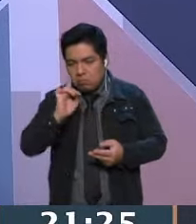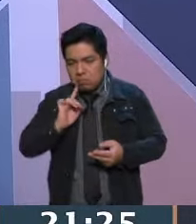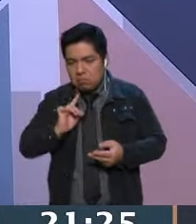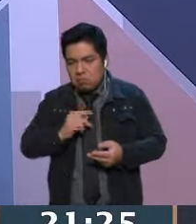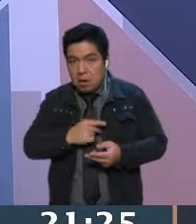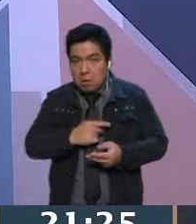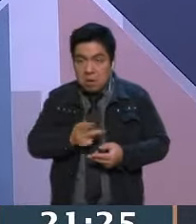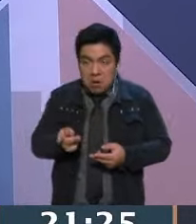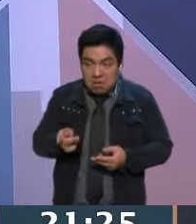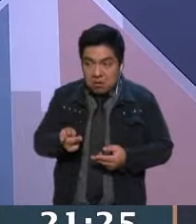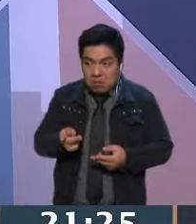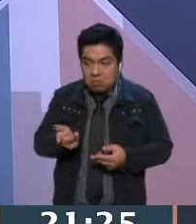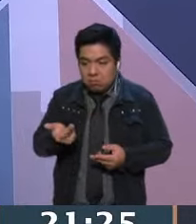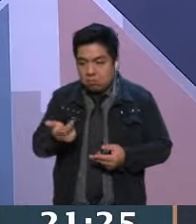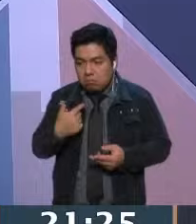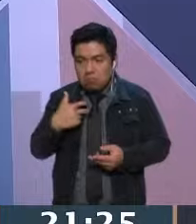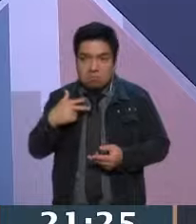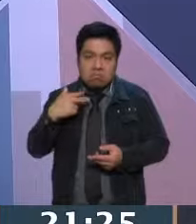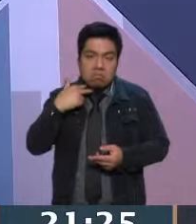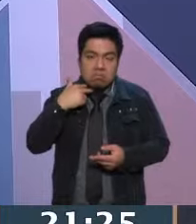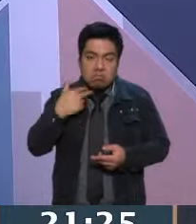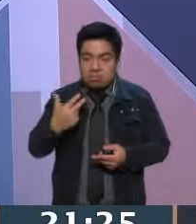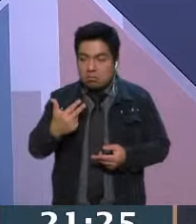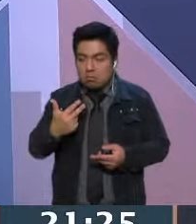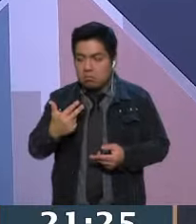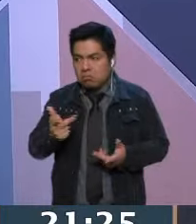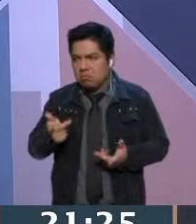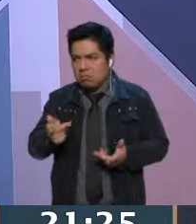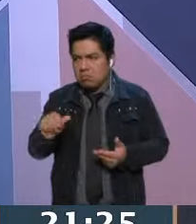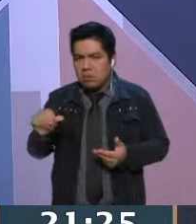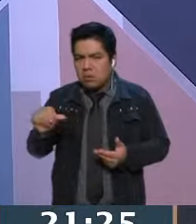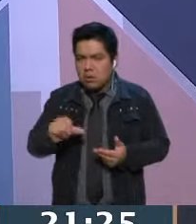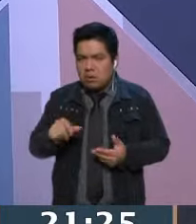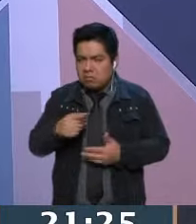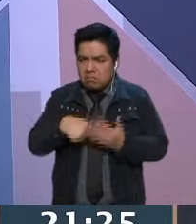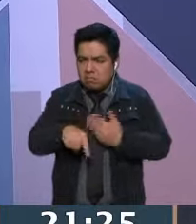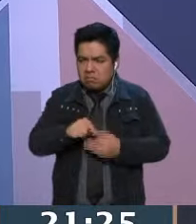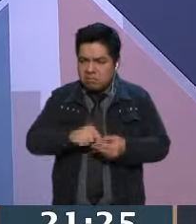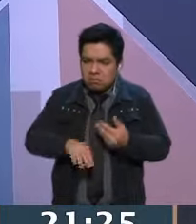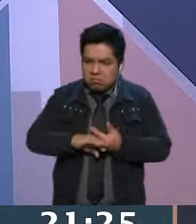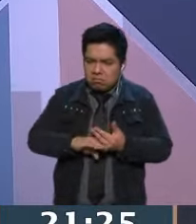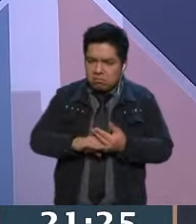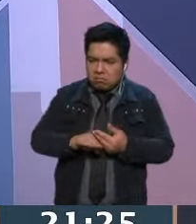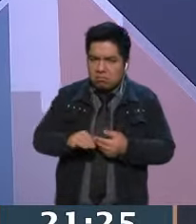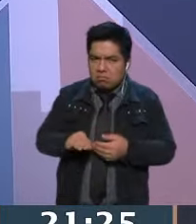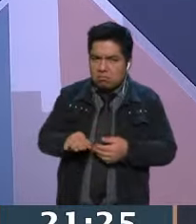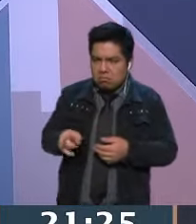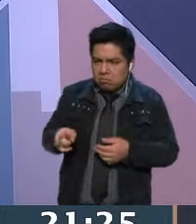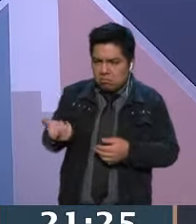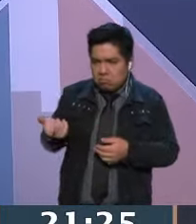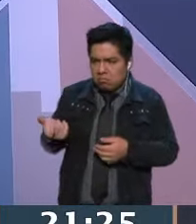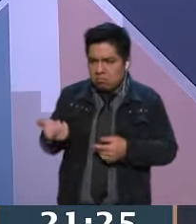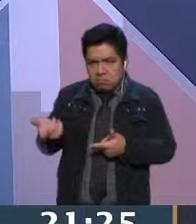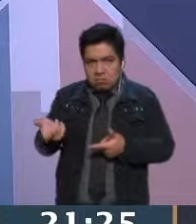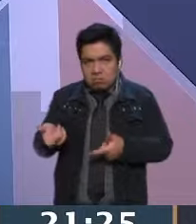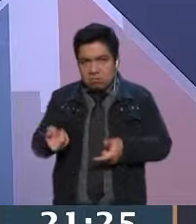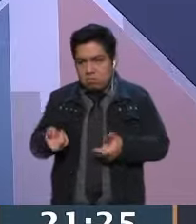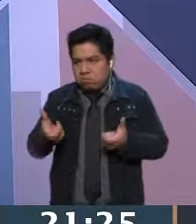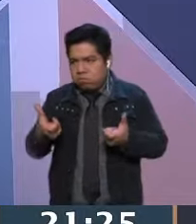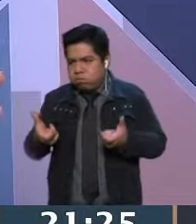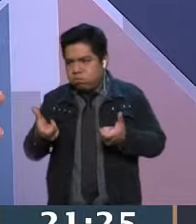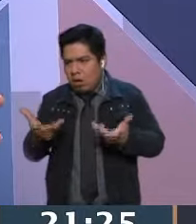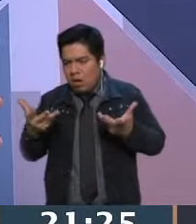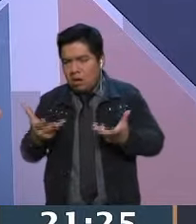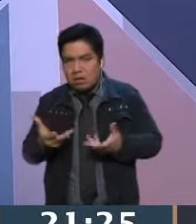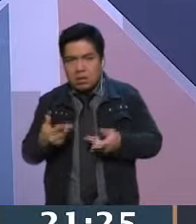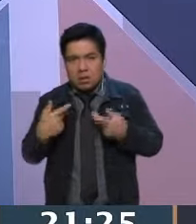los pobres, ¿no? Porque no, y en cambio voy contra el poder, que tiene todos los recursos. Pero ella tiene recursos multimillonarios para andar